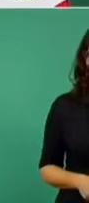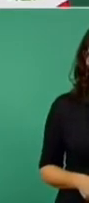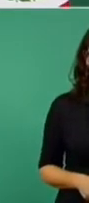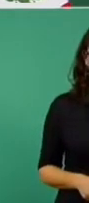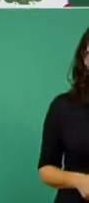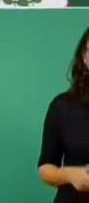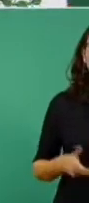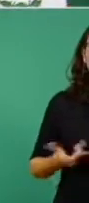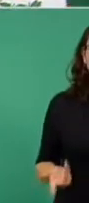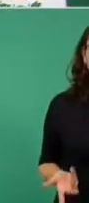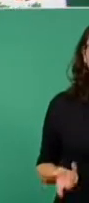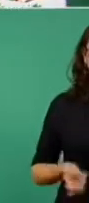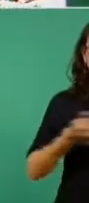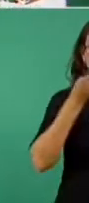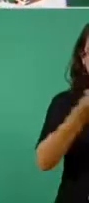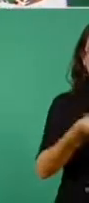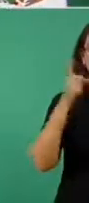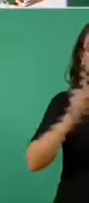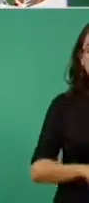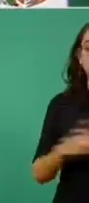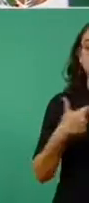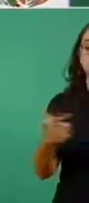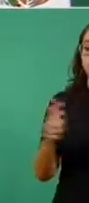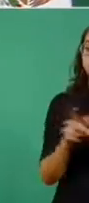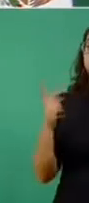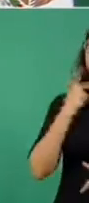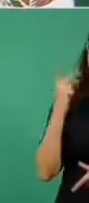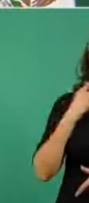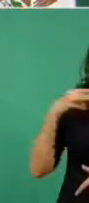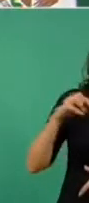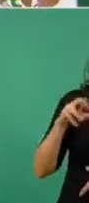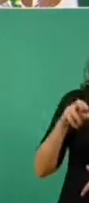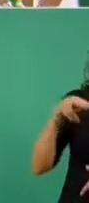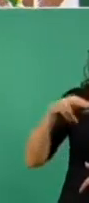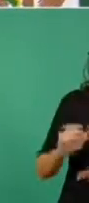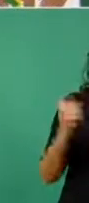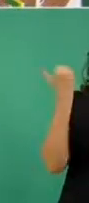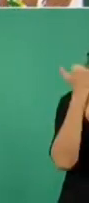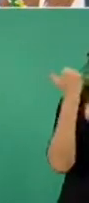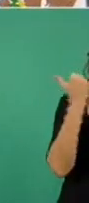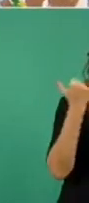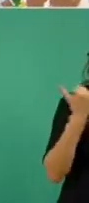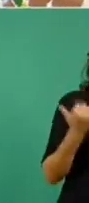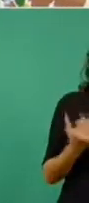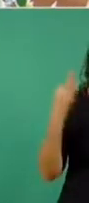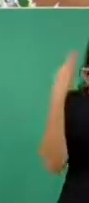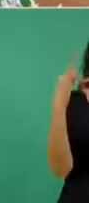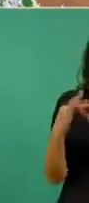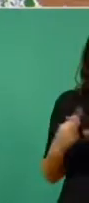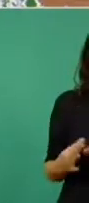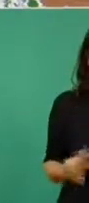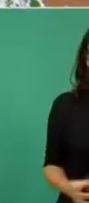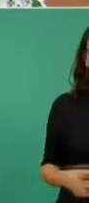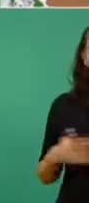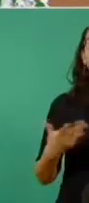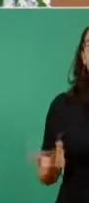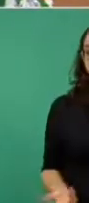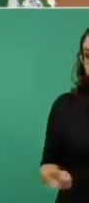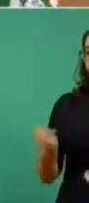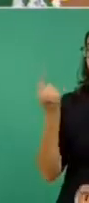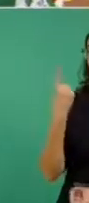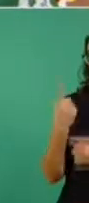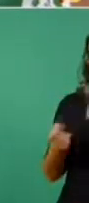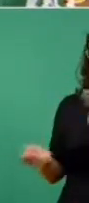cuando aplicamos esos estatutos la primera vez salen, en efecto, comerciantes,